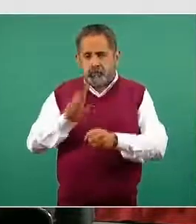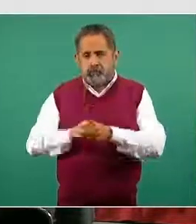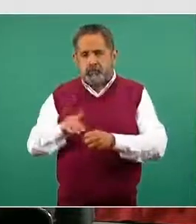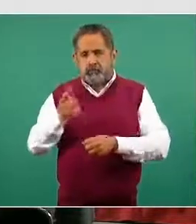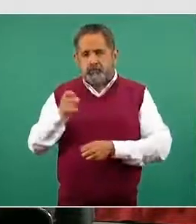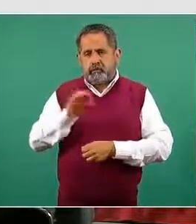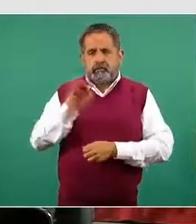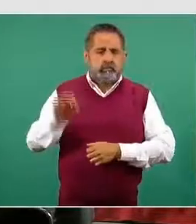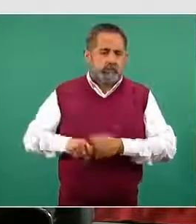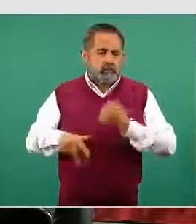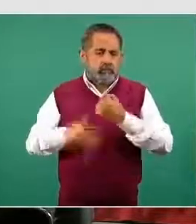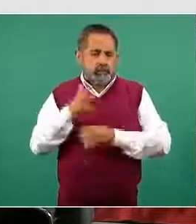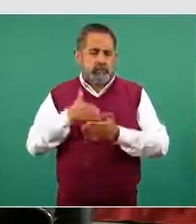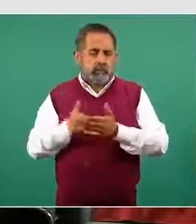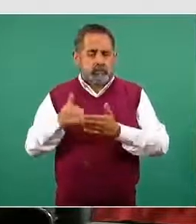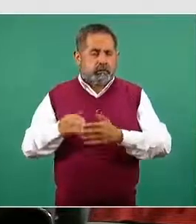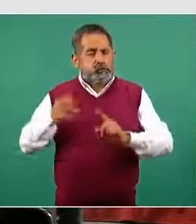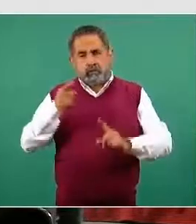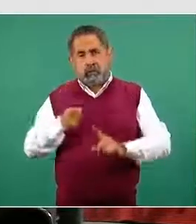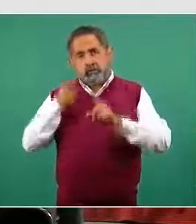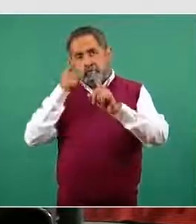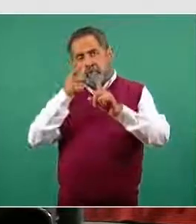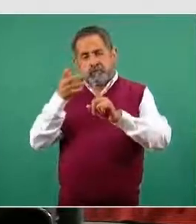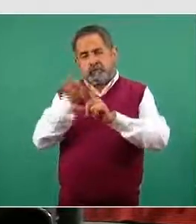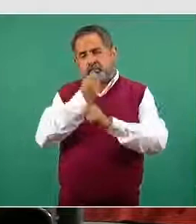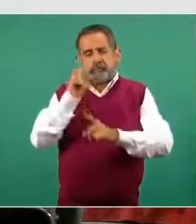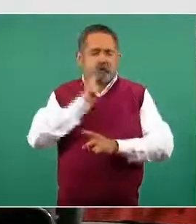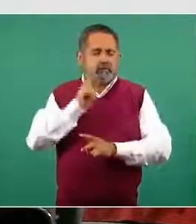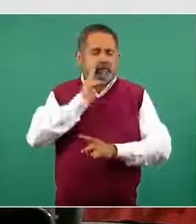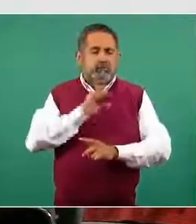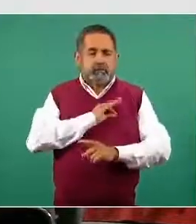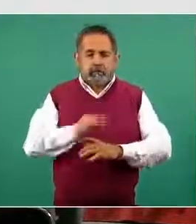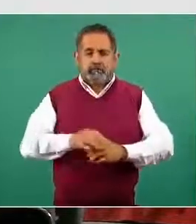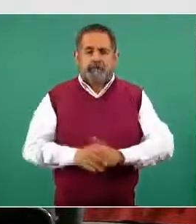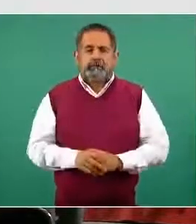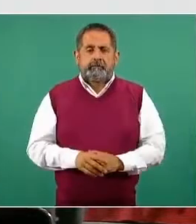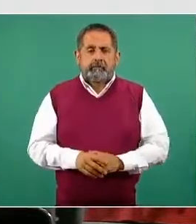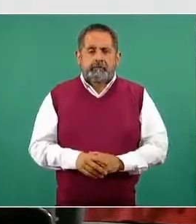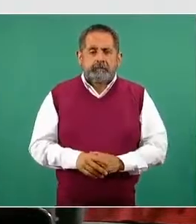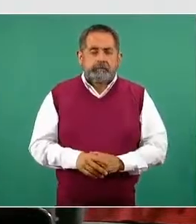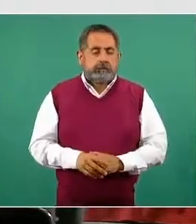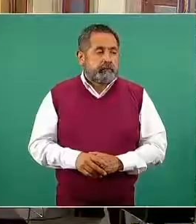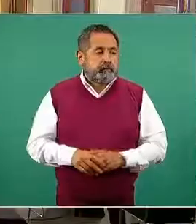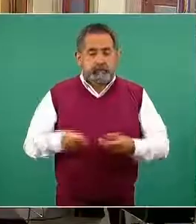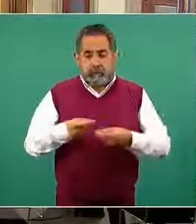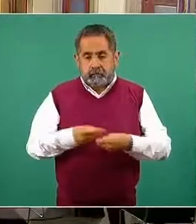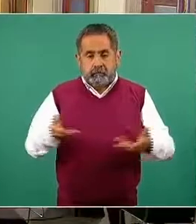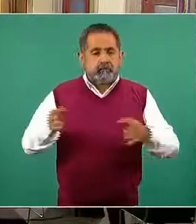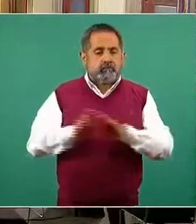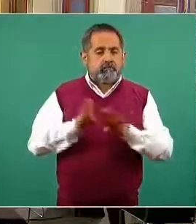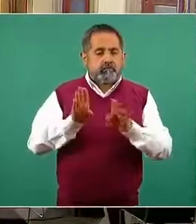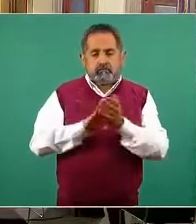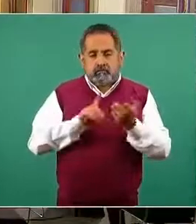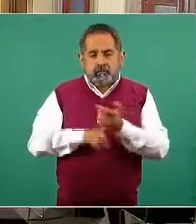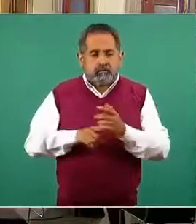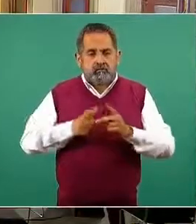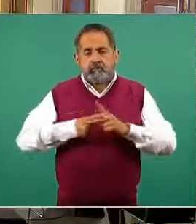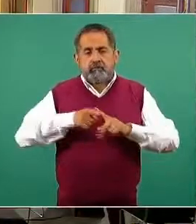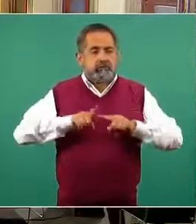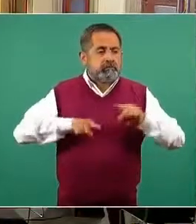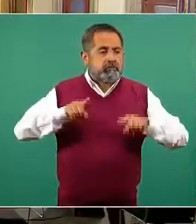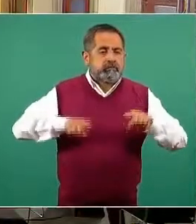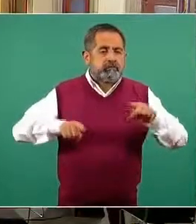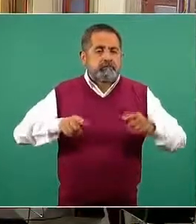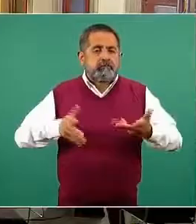100%, 13 millones. Esta es la meta que tenemos disponible. La distribución, evidentemente, será proporcional